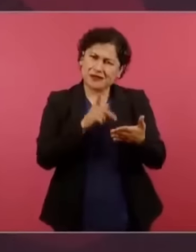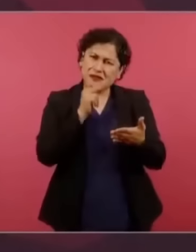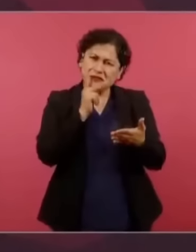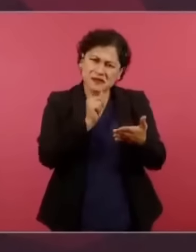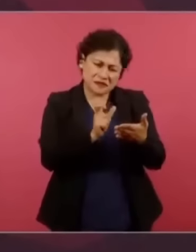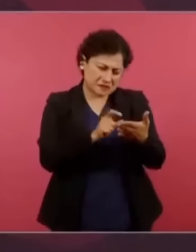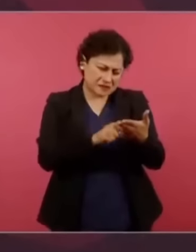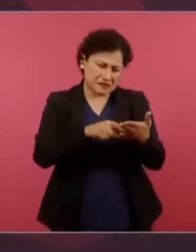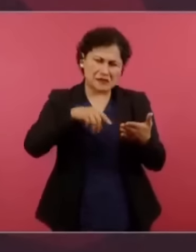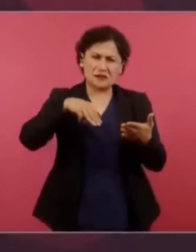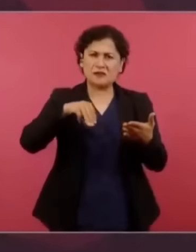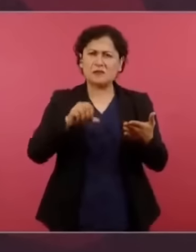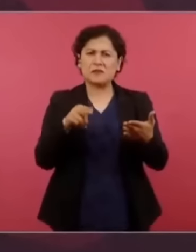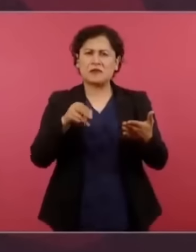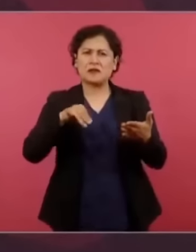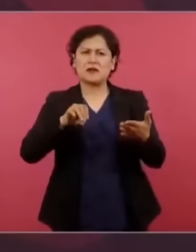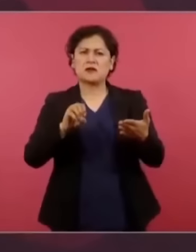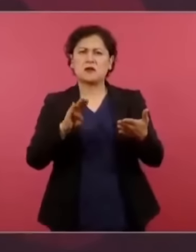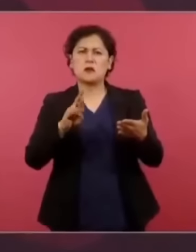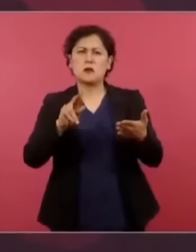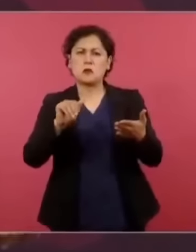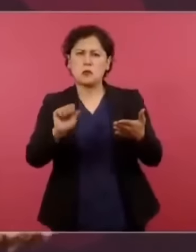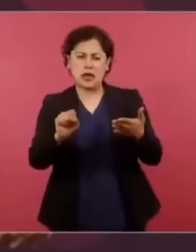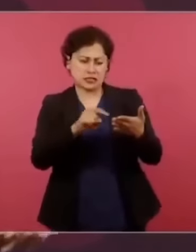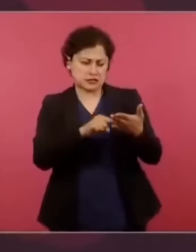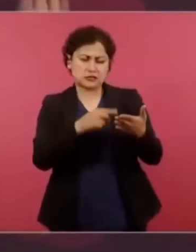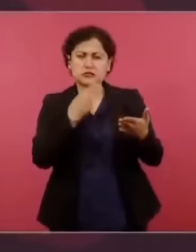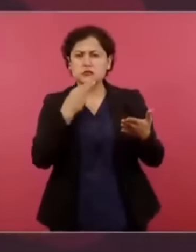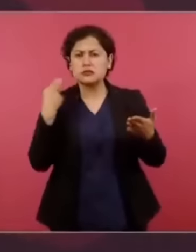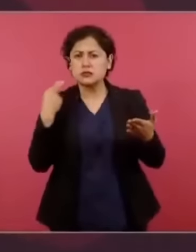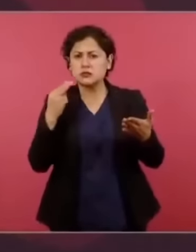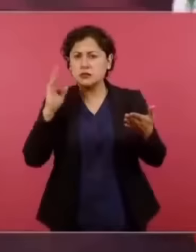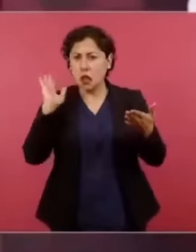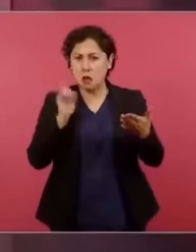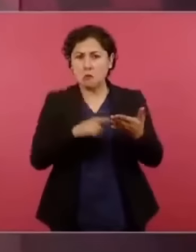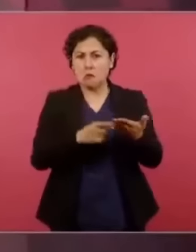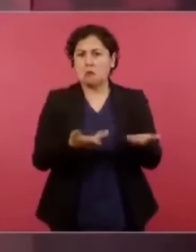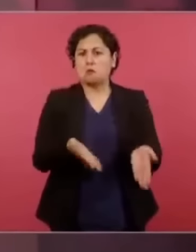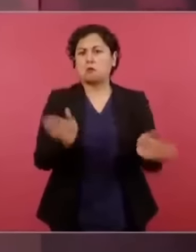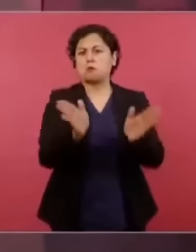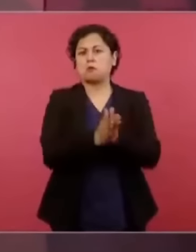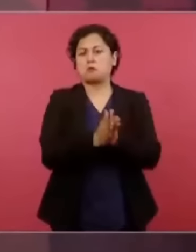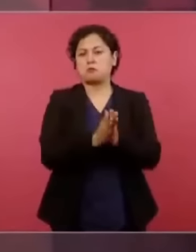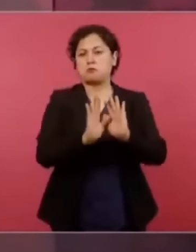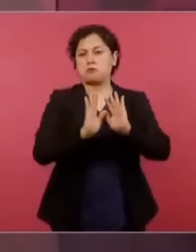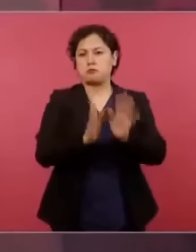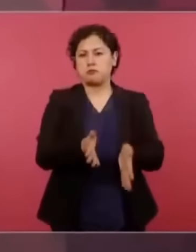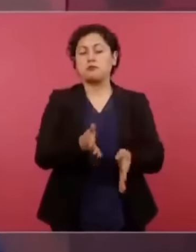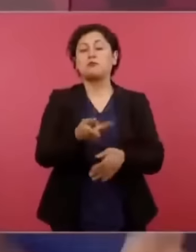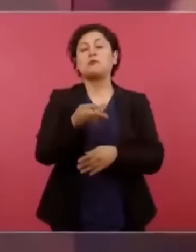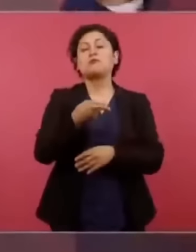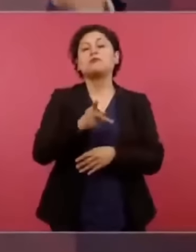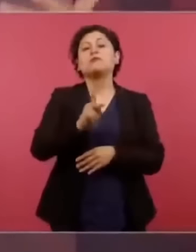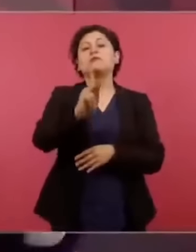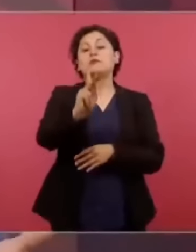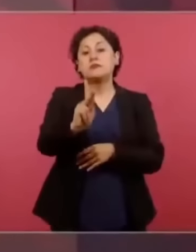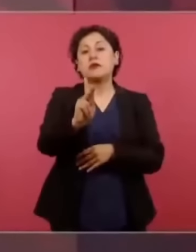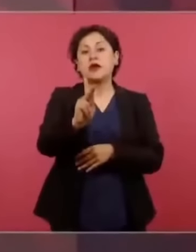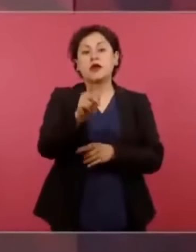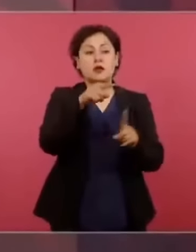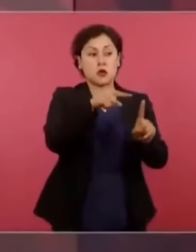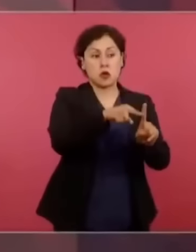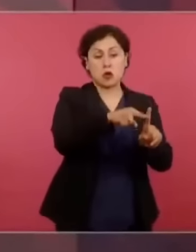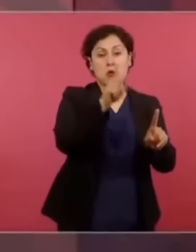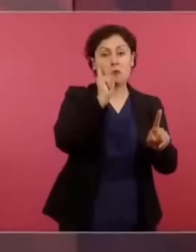suicidas. Entonces, pero ya para entonces ya estaban cobrando